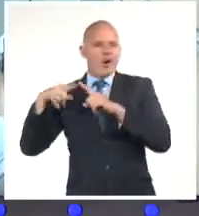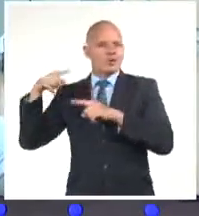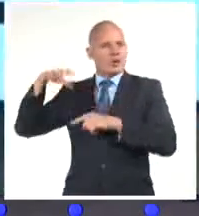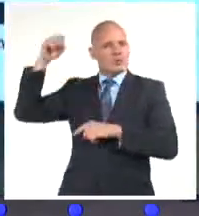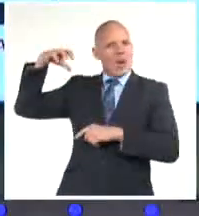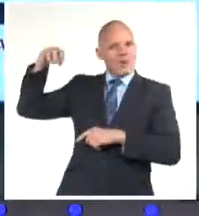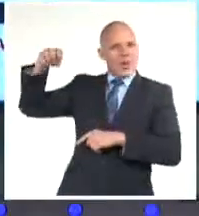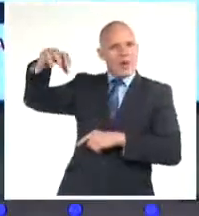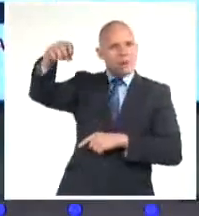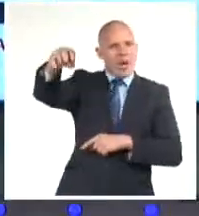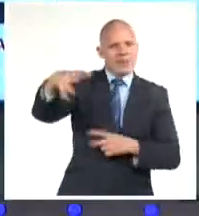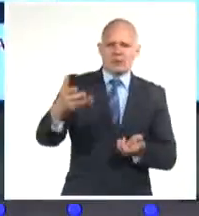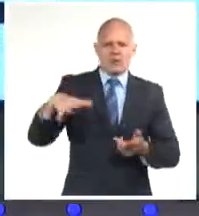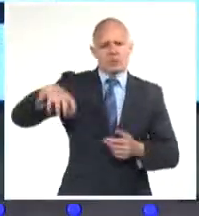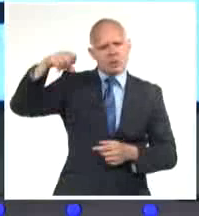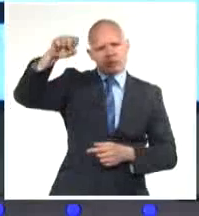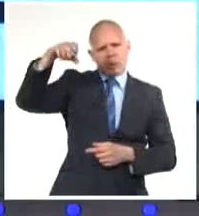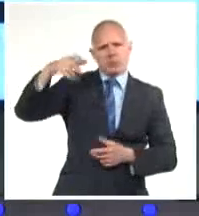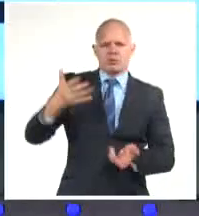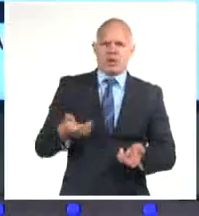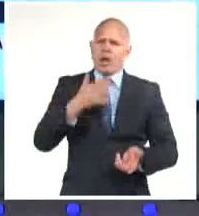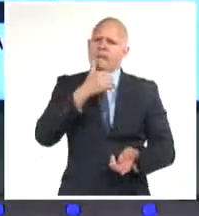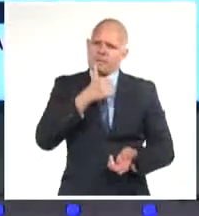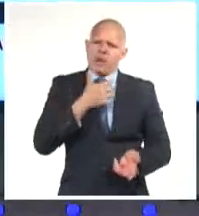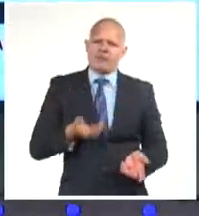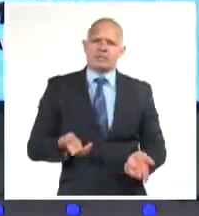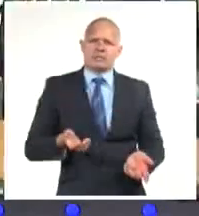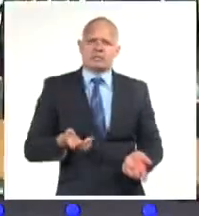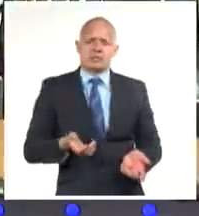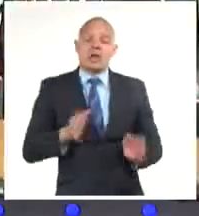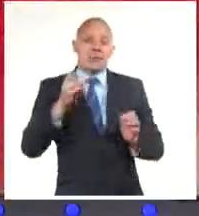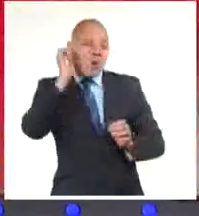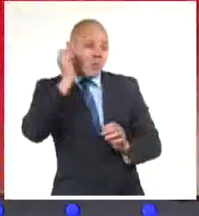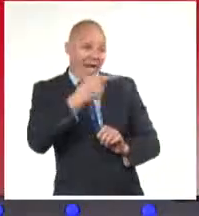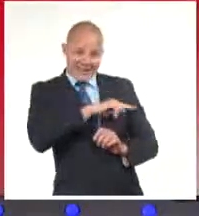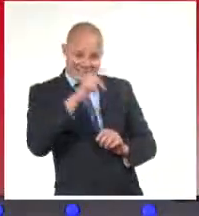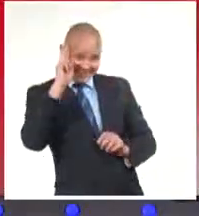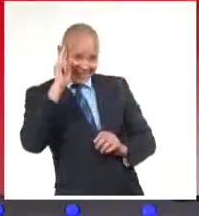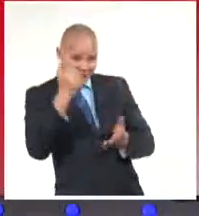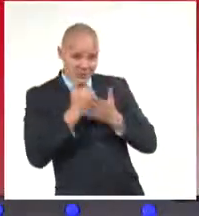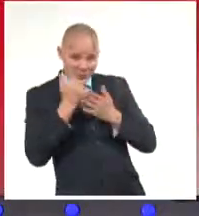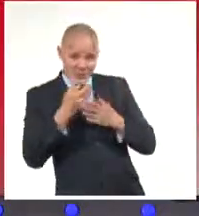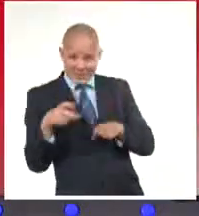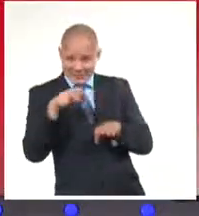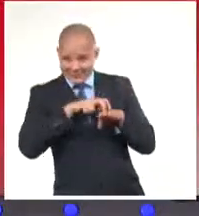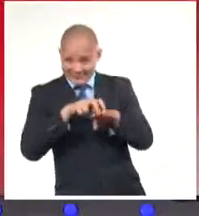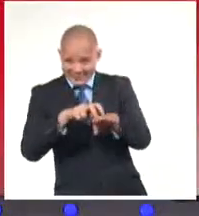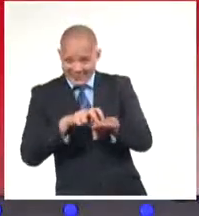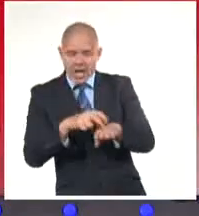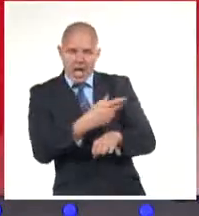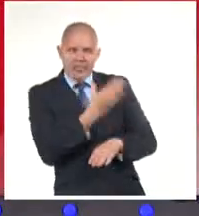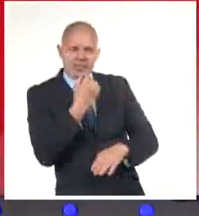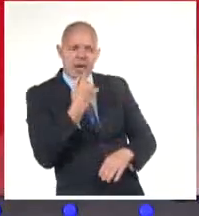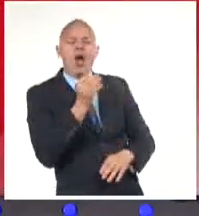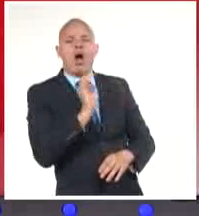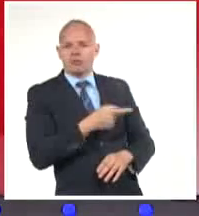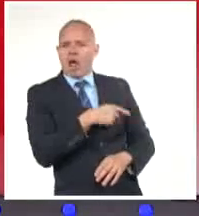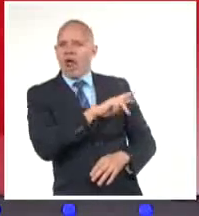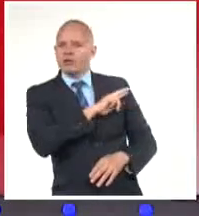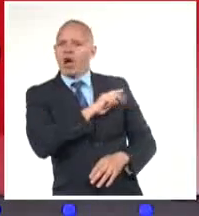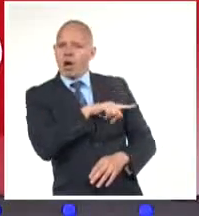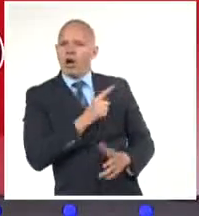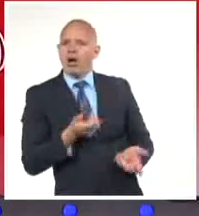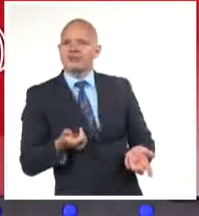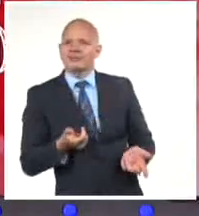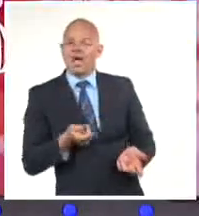tú tendrás. Así me decía ella, y tenía muchísima razón, desde hace unos días, la Oficina Nacional de Uso Racional de Energía y la